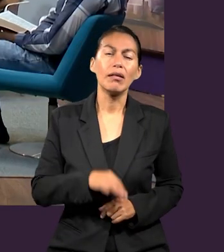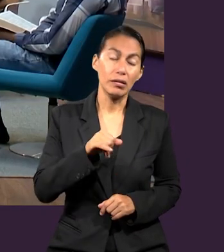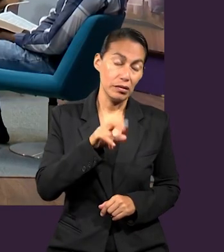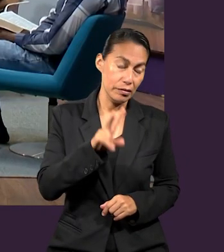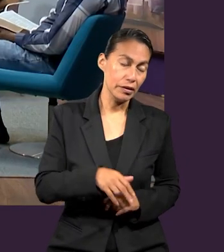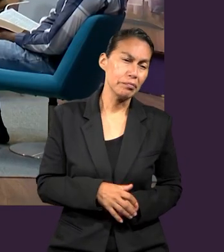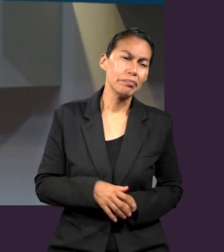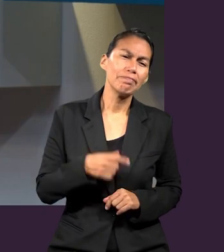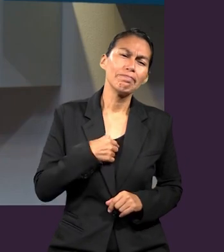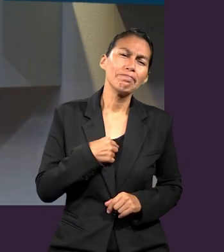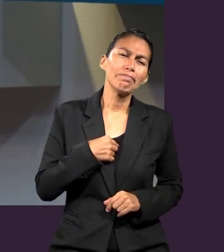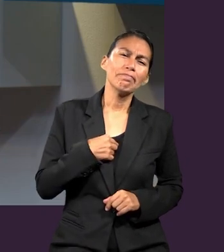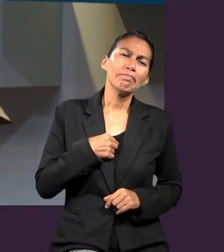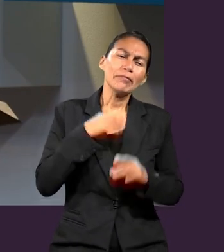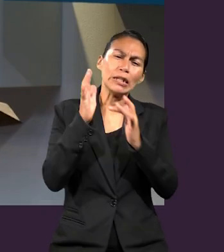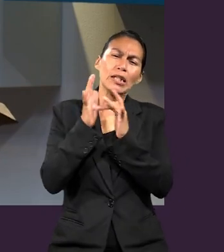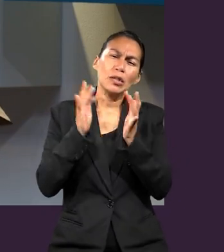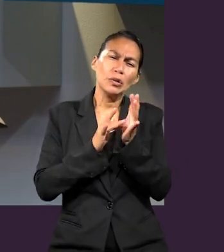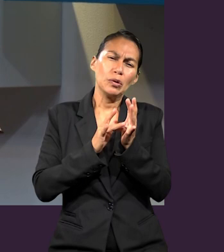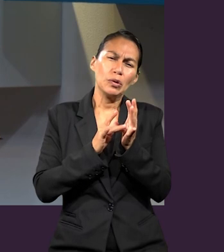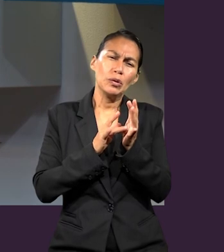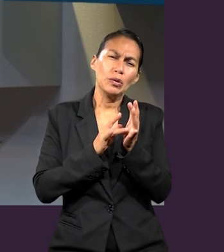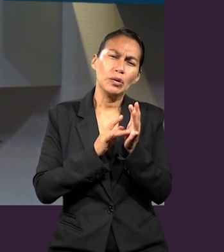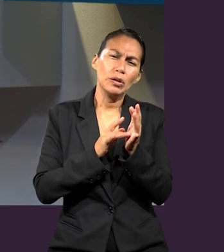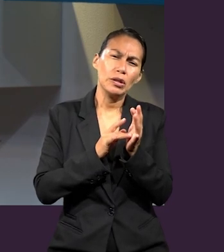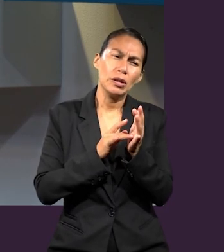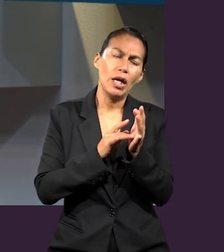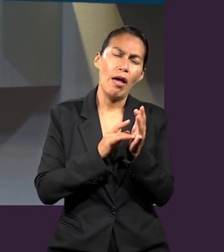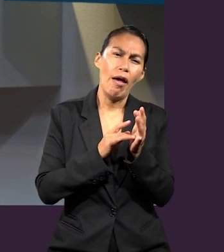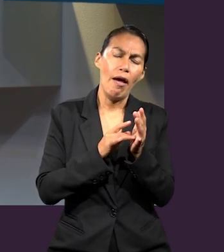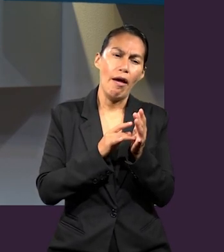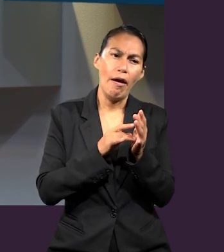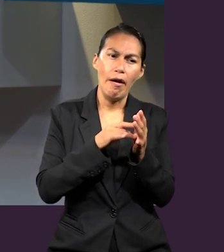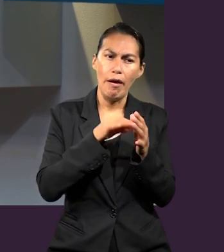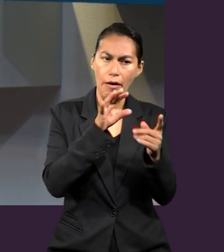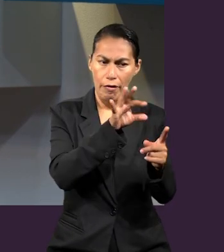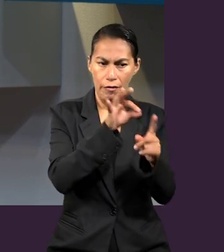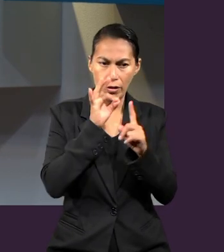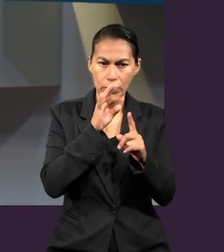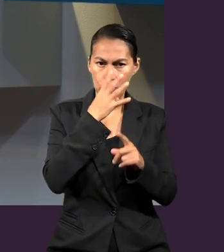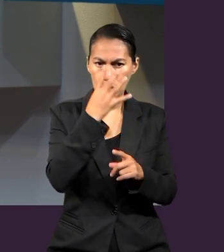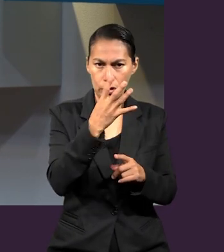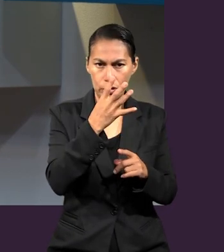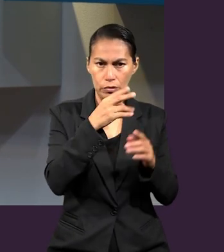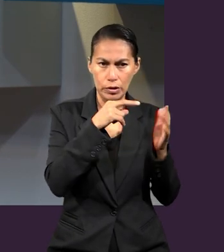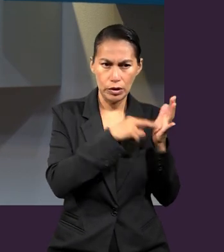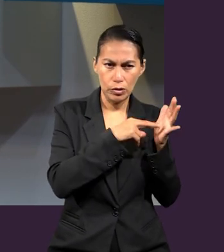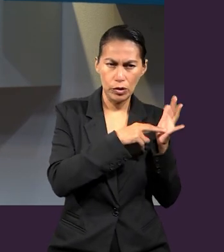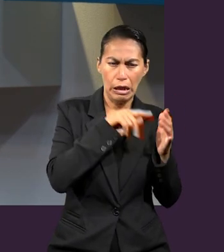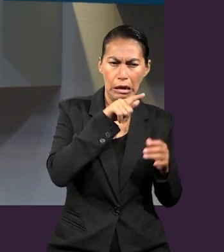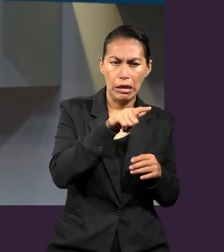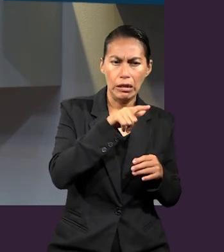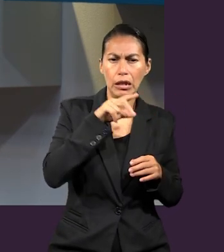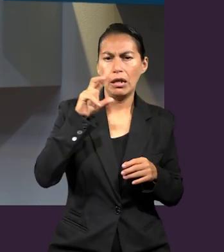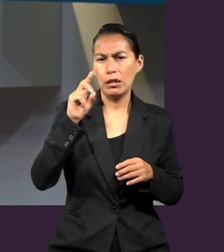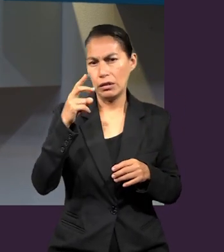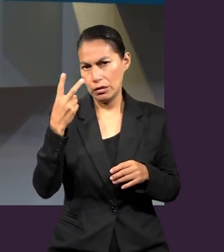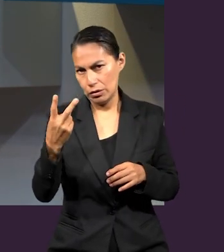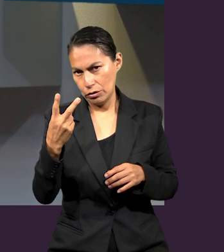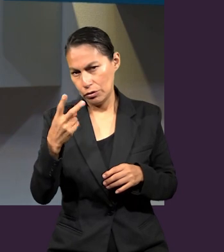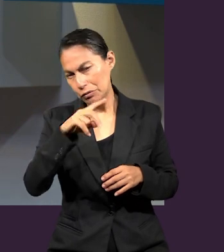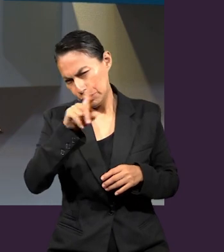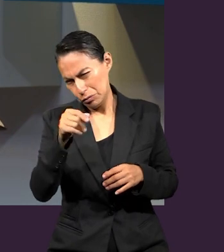a Jesús también en Efesios, el capítulo 4, del verso 17 al verso 32, podemos